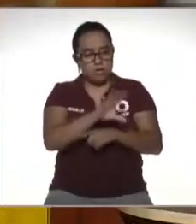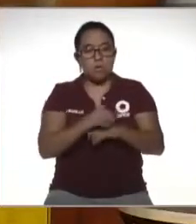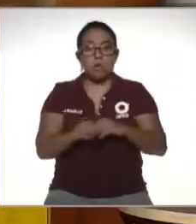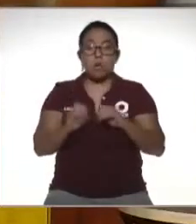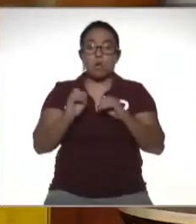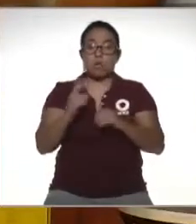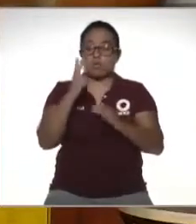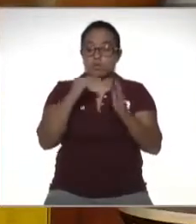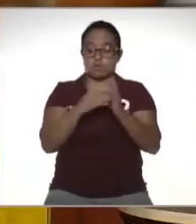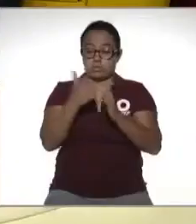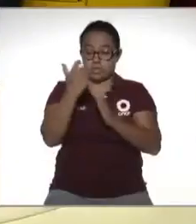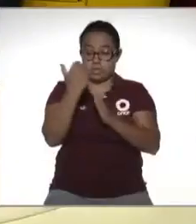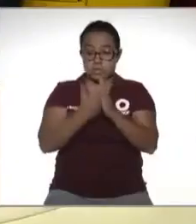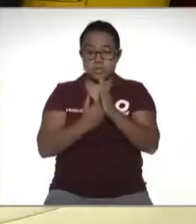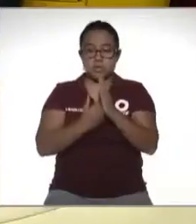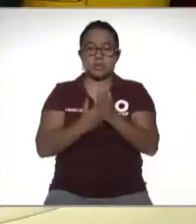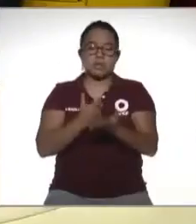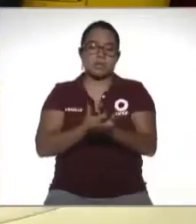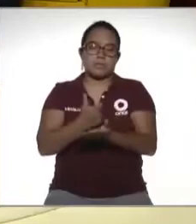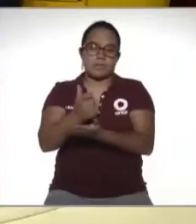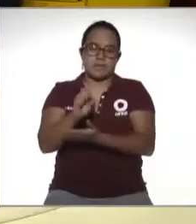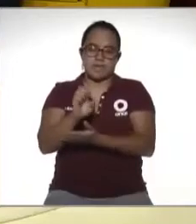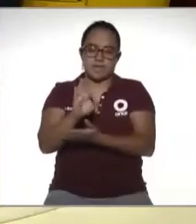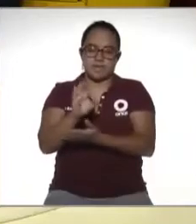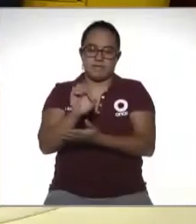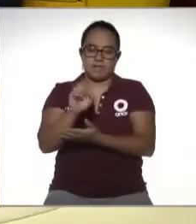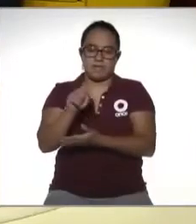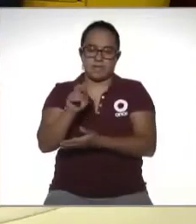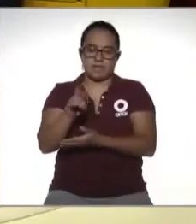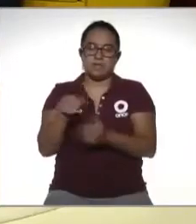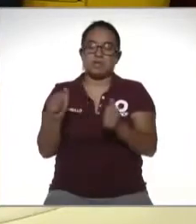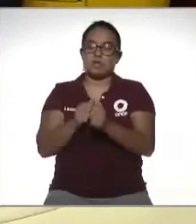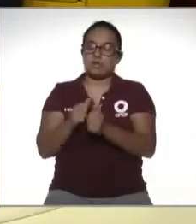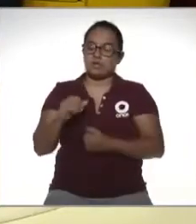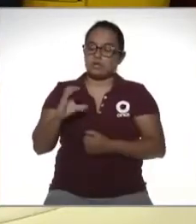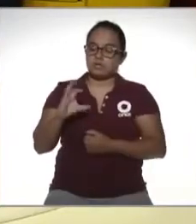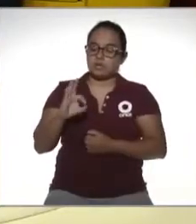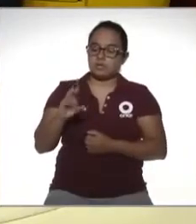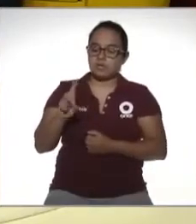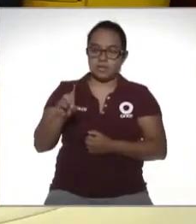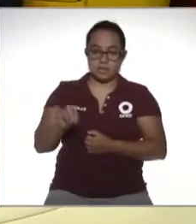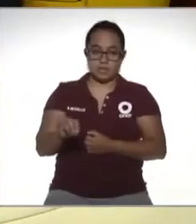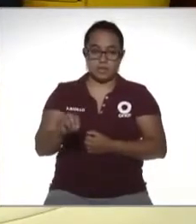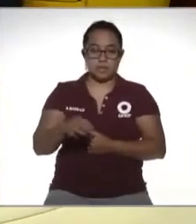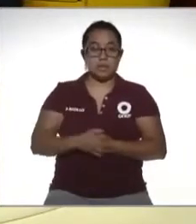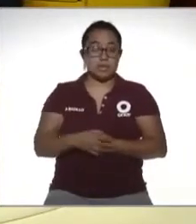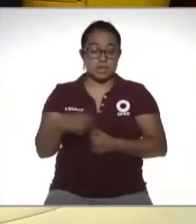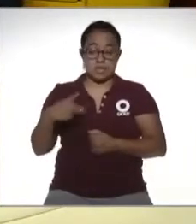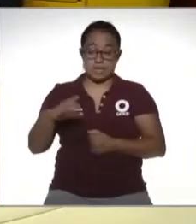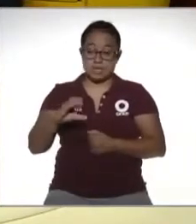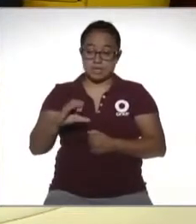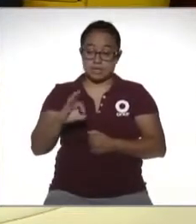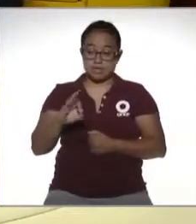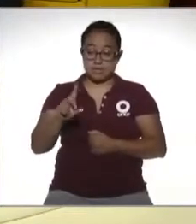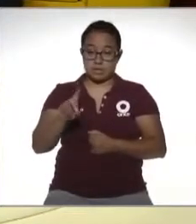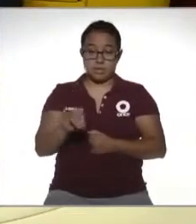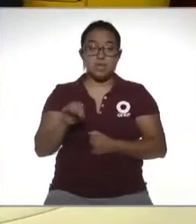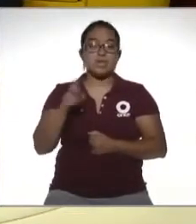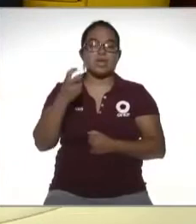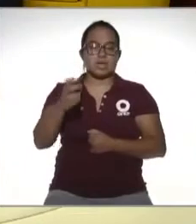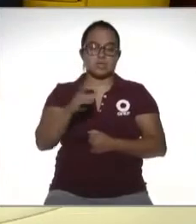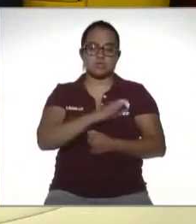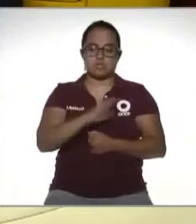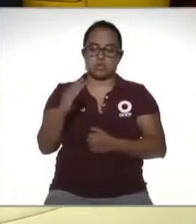importes de menos de dos mil pesos pues pago en efectivo con los respectivos CFDIs esos CFDIs de las erogaciones son las que voy a poder